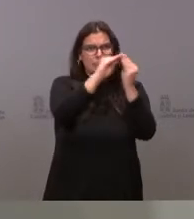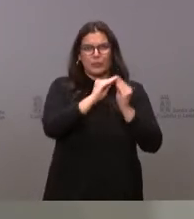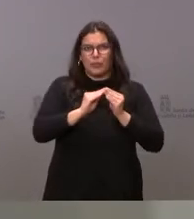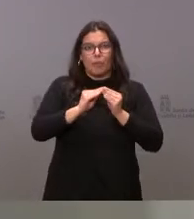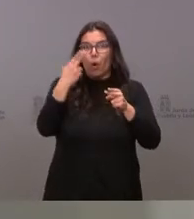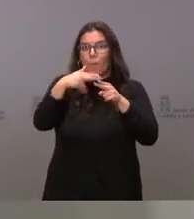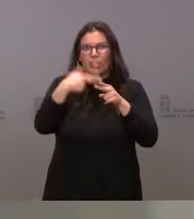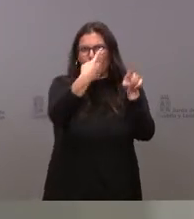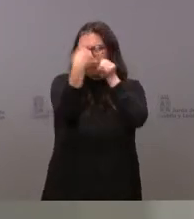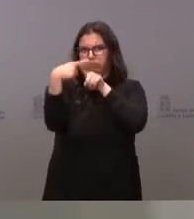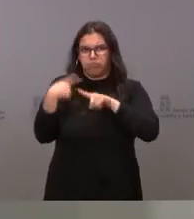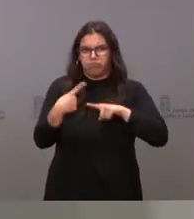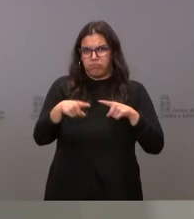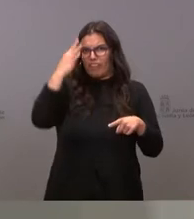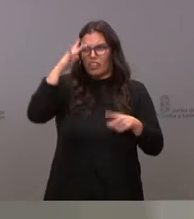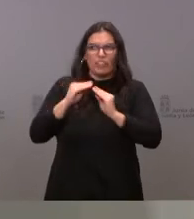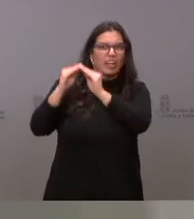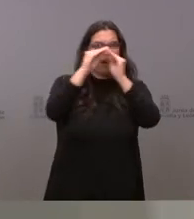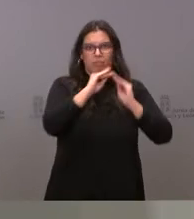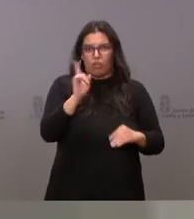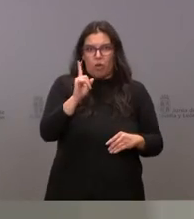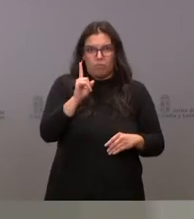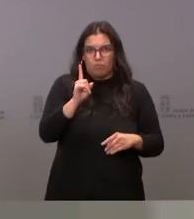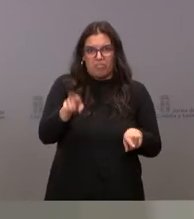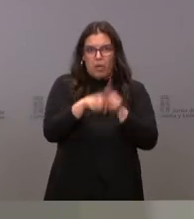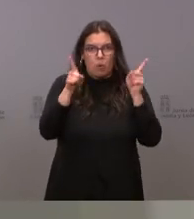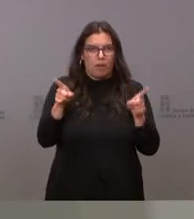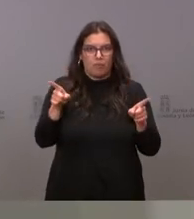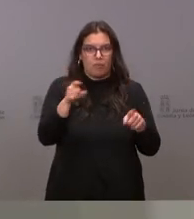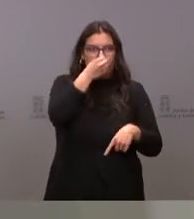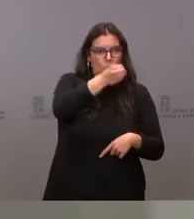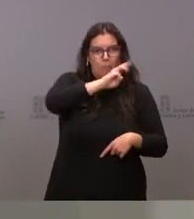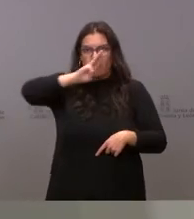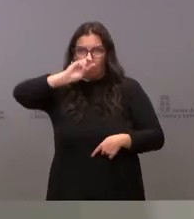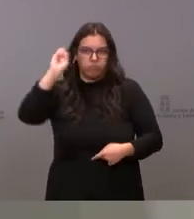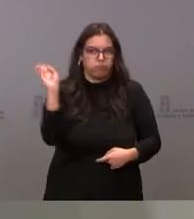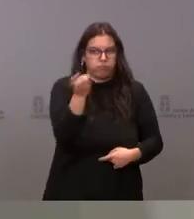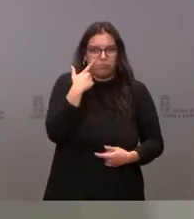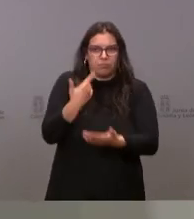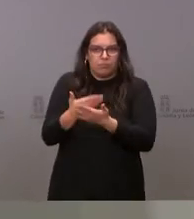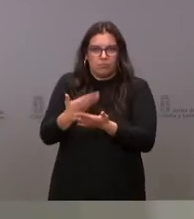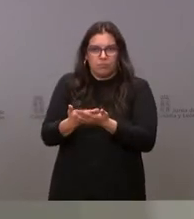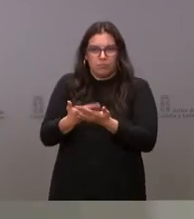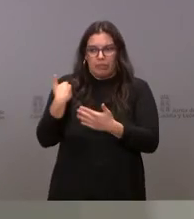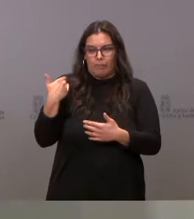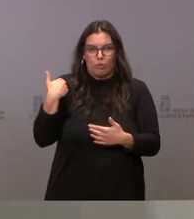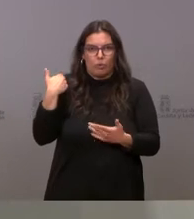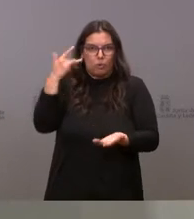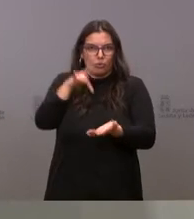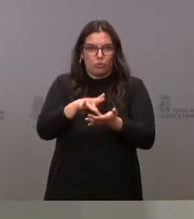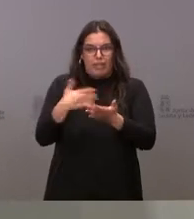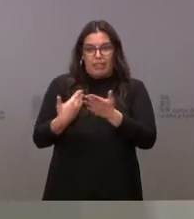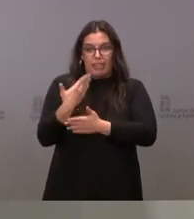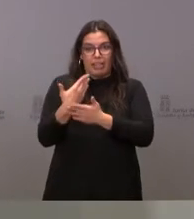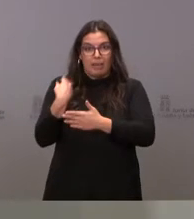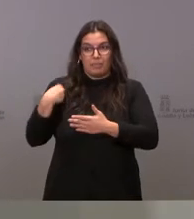político. No hay color político en esto, como habrán comprobado recientemente estos días a